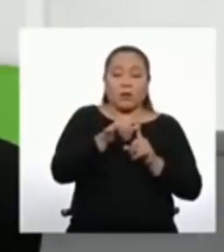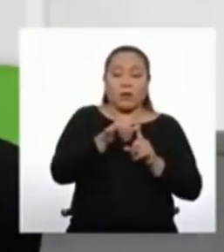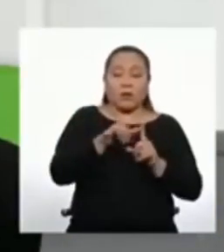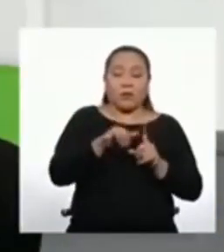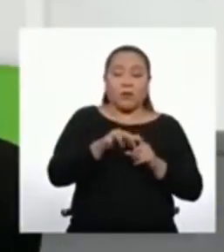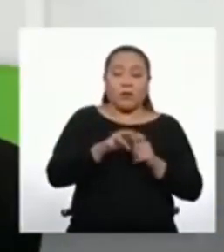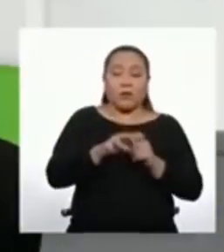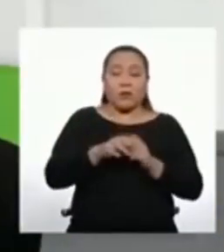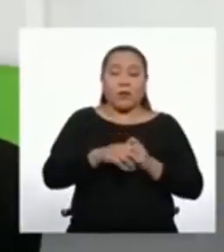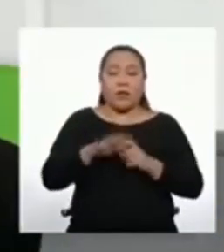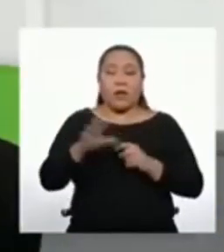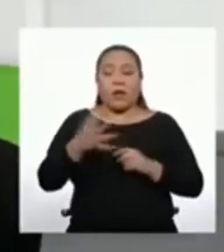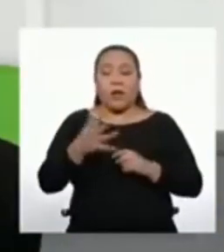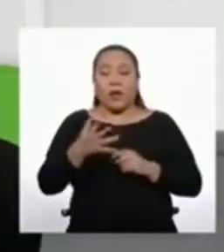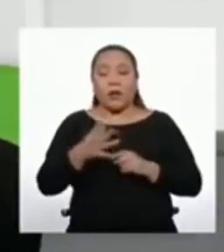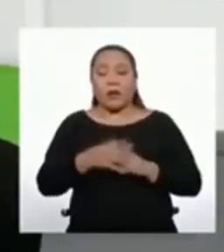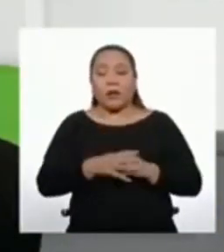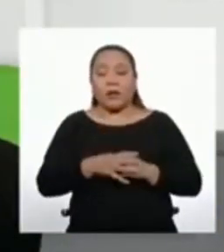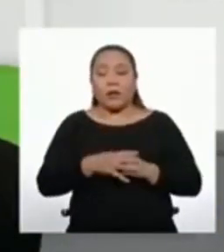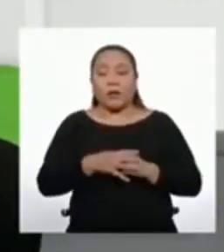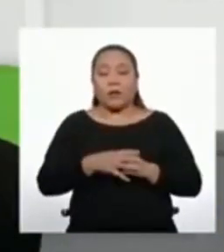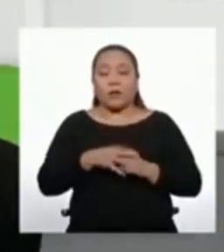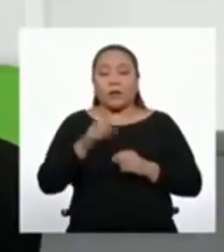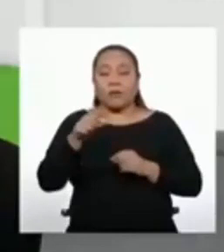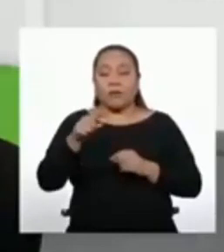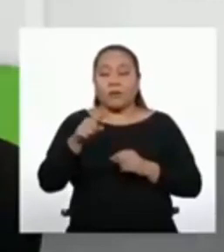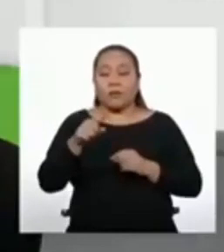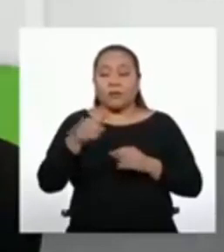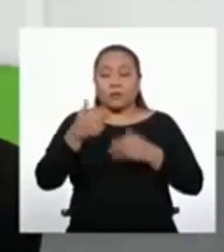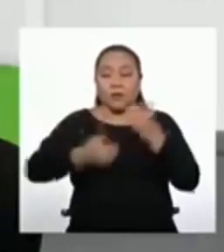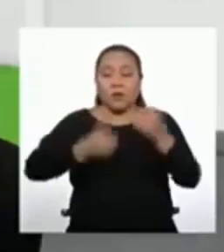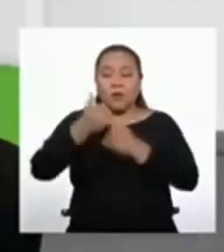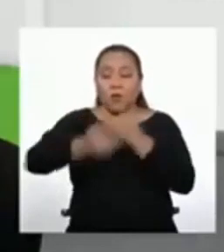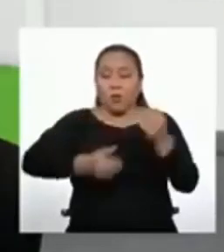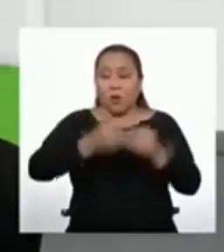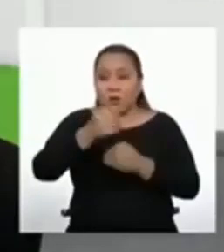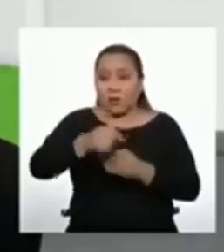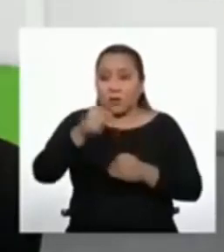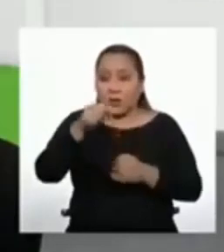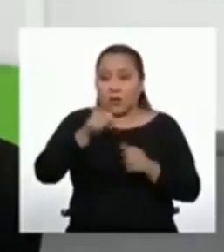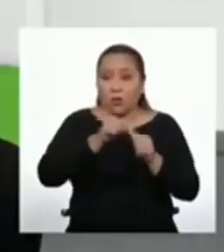razón aritmética en la secuencia de números impares?